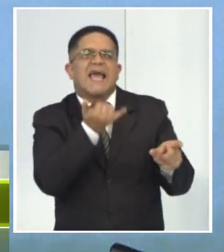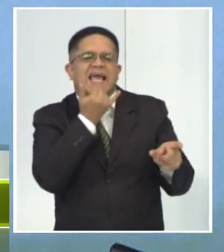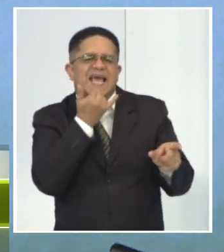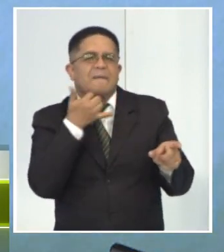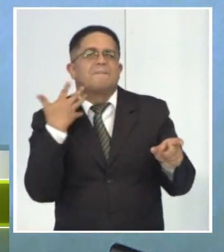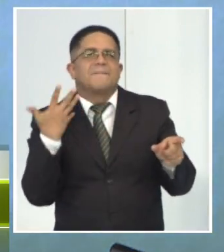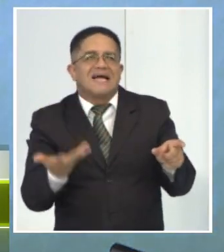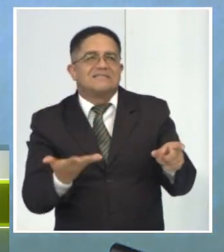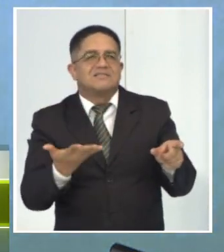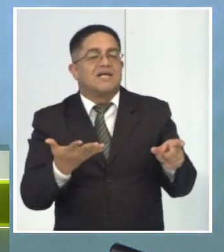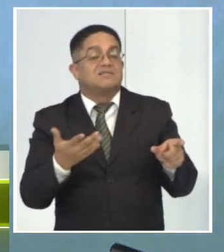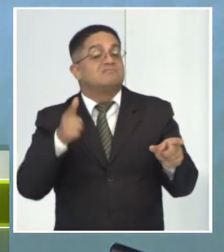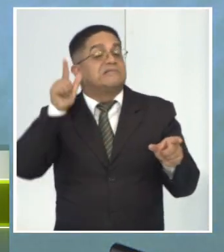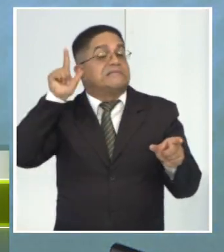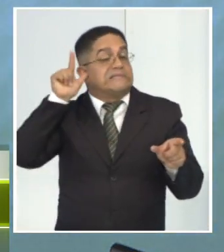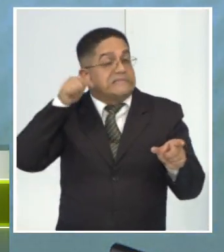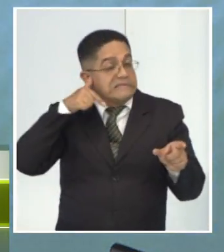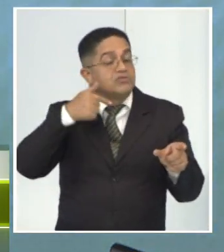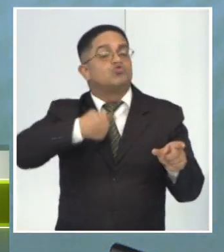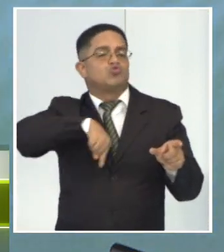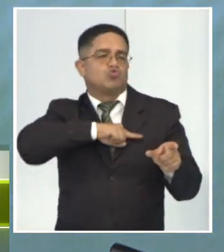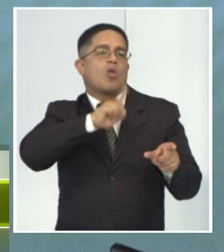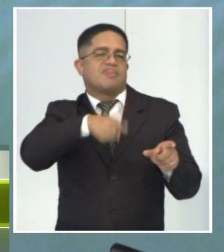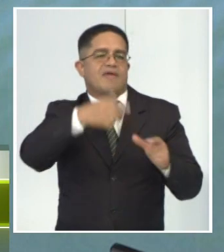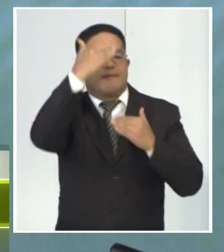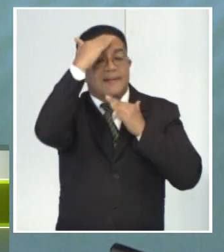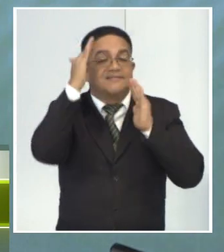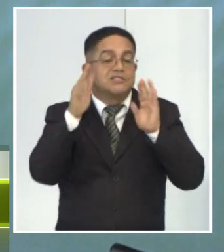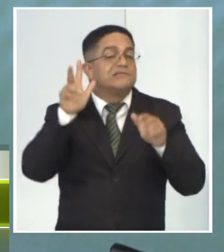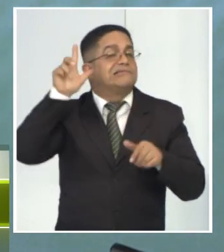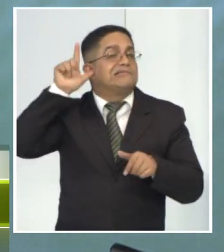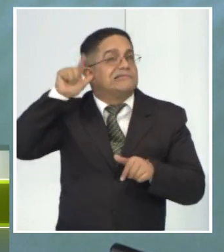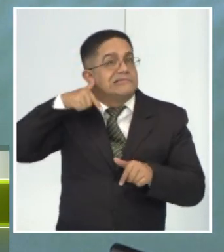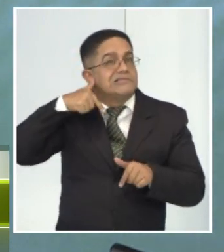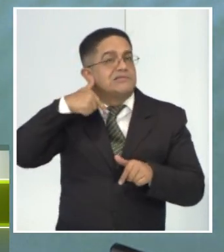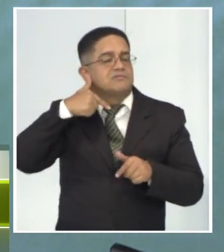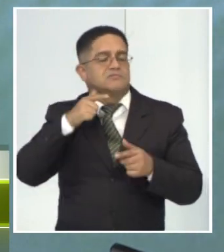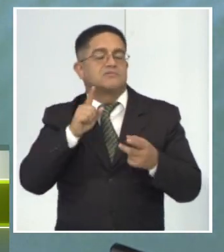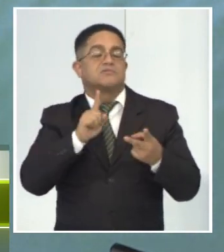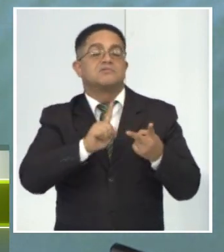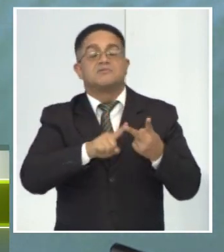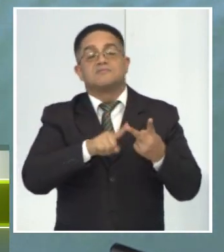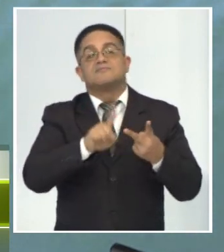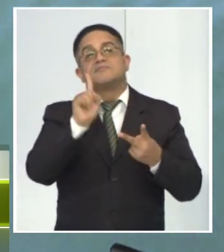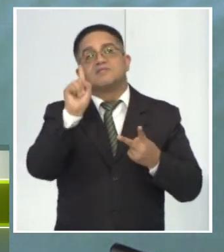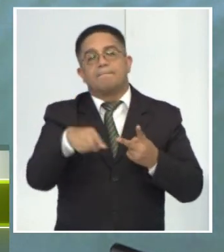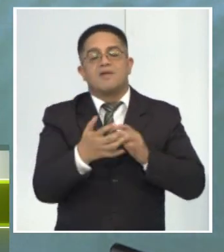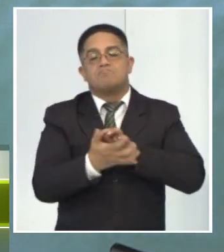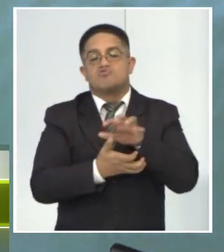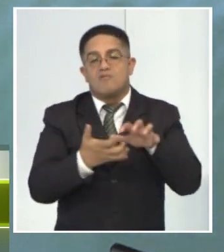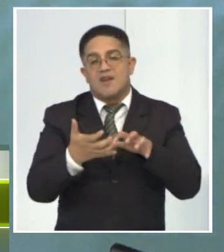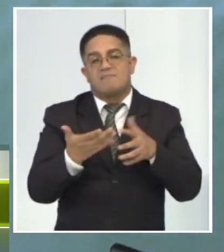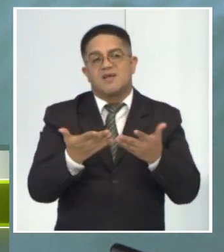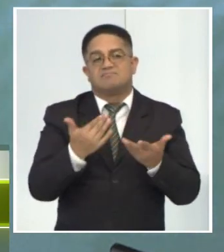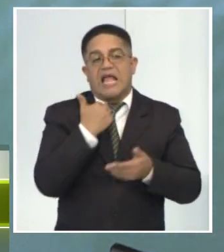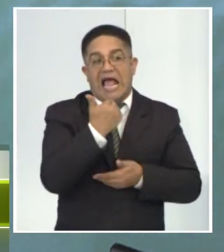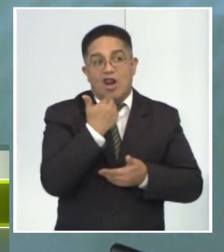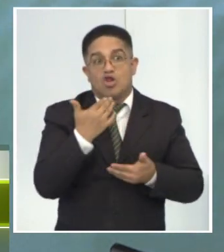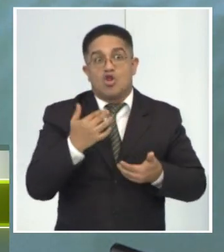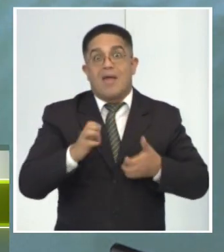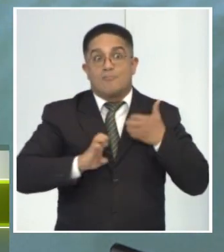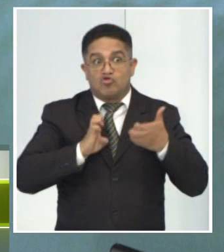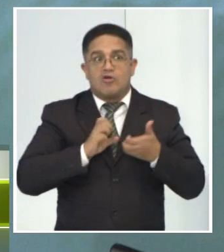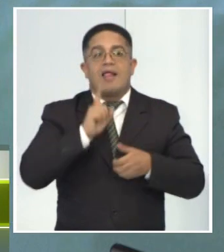problema es pérdida auditiva, tenemos que tratar esa pérdida auditiva. Si el problema va un poco de la mano con la parte emocional, tenemos que